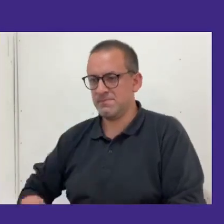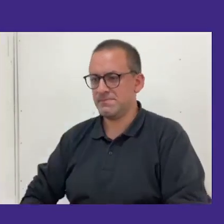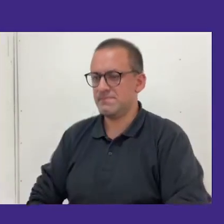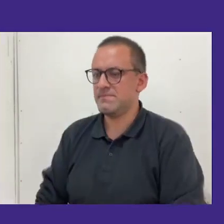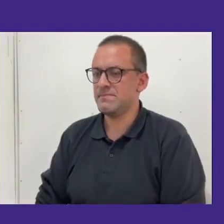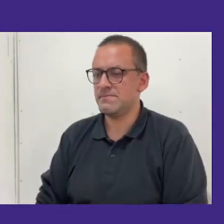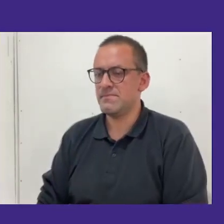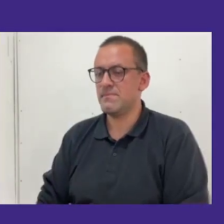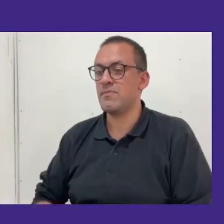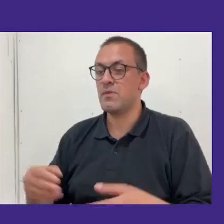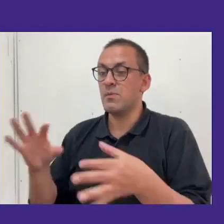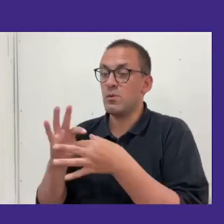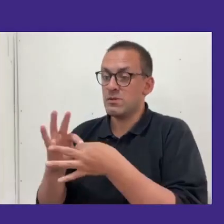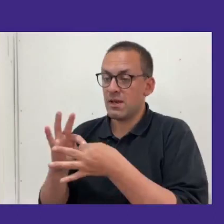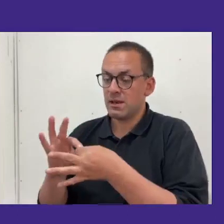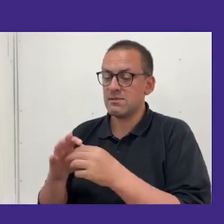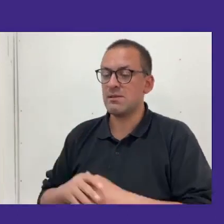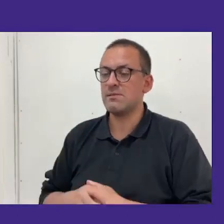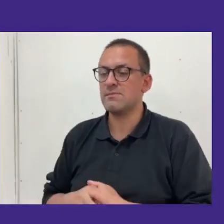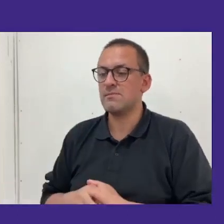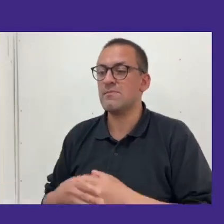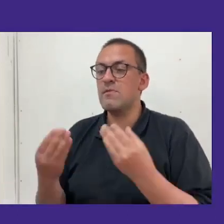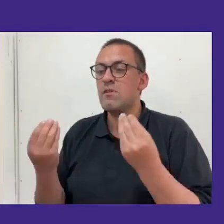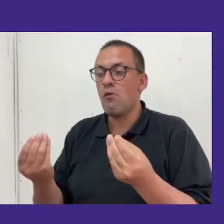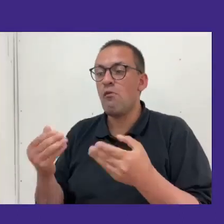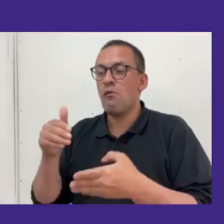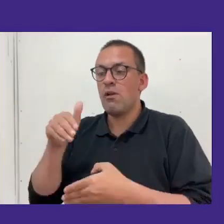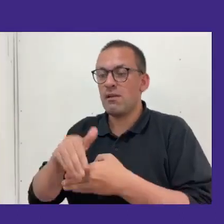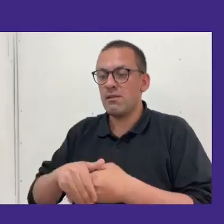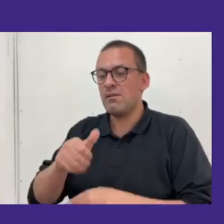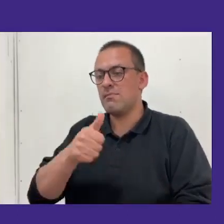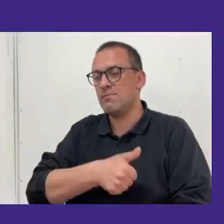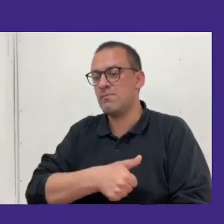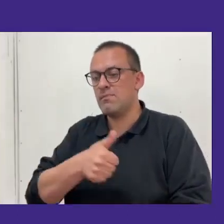Muchas gracias Andrea, buenas tardes a todos y todas.